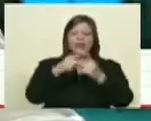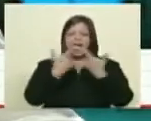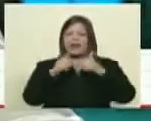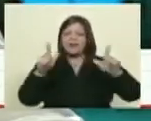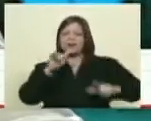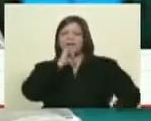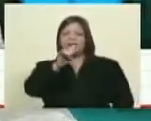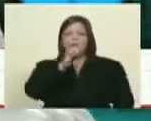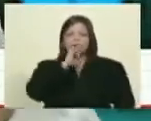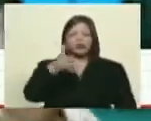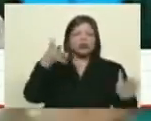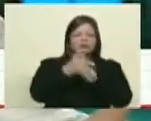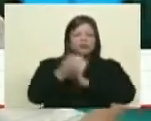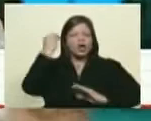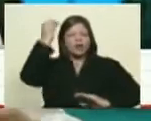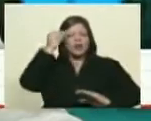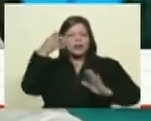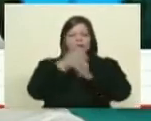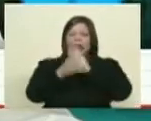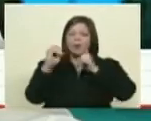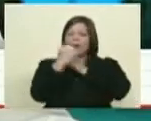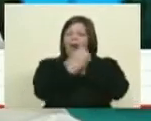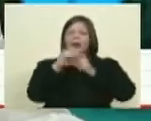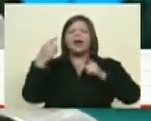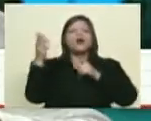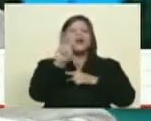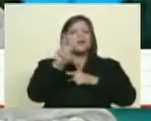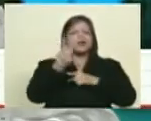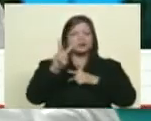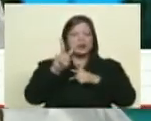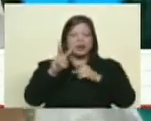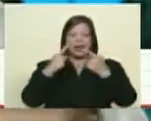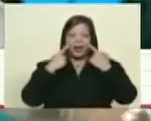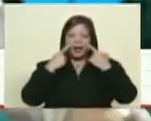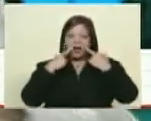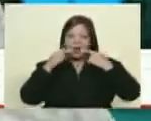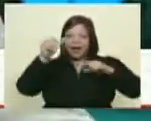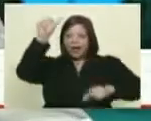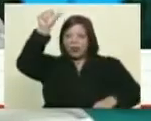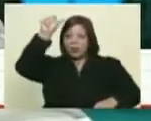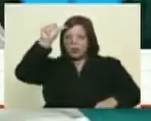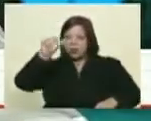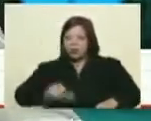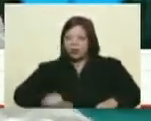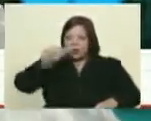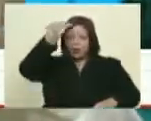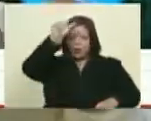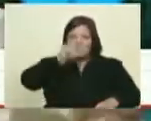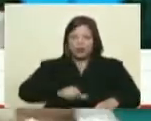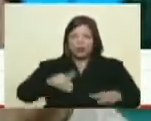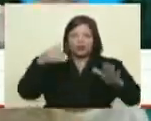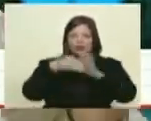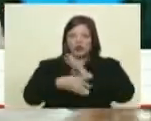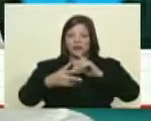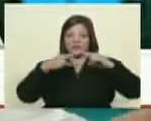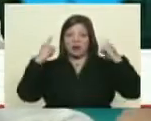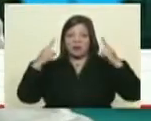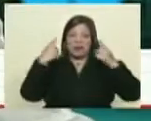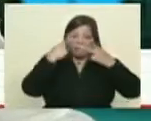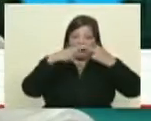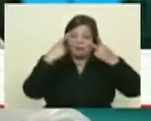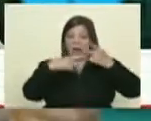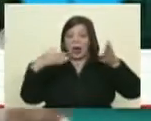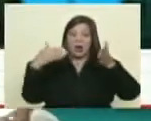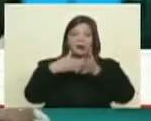de información, qué opinas de la situación en Venezuela, y posteriormente, cuando habían dado su perorata en cuanto a los grandes valores ideales del